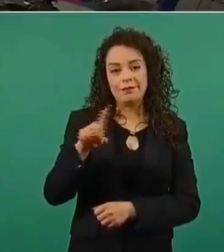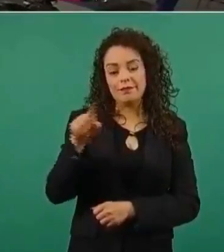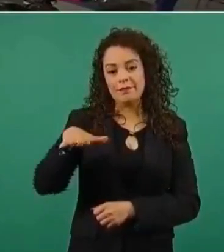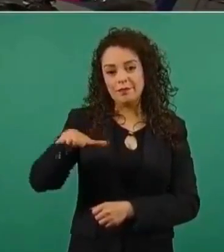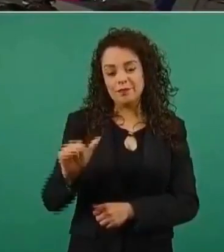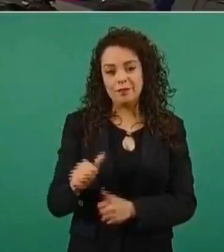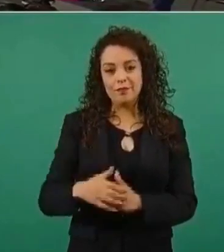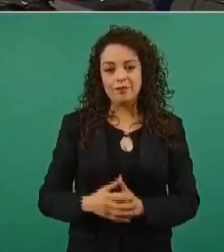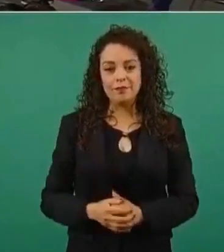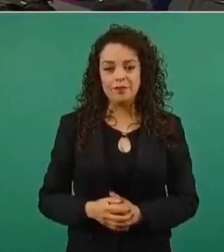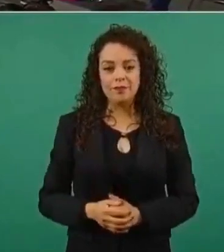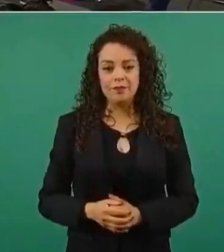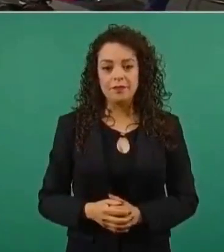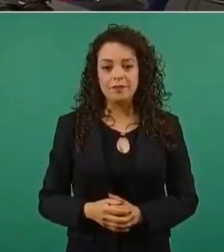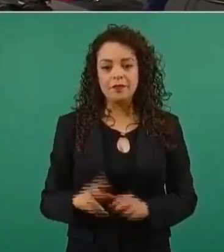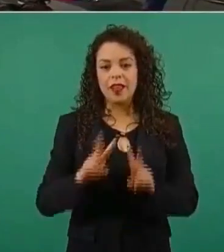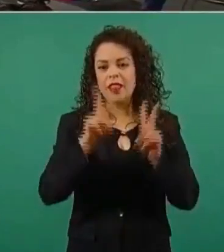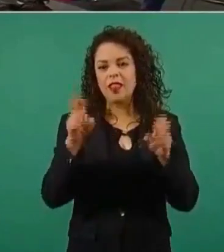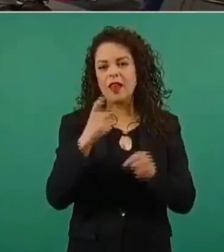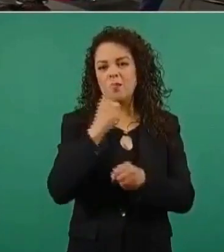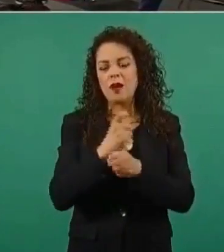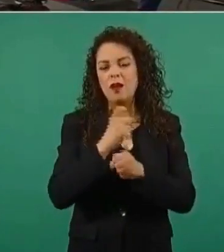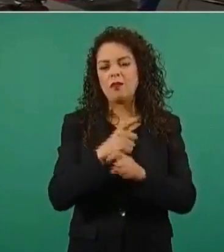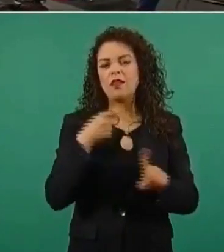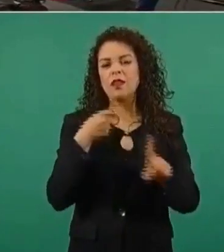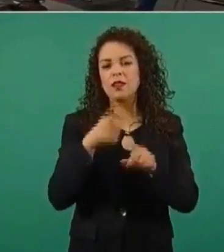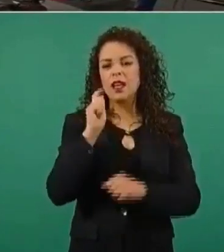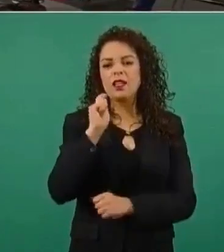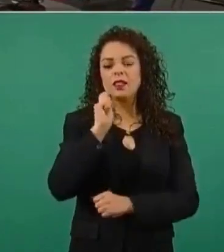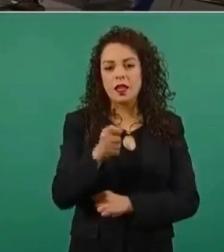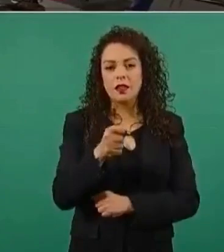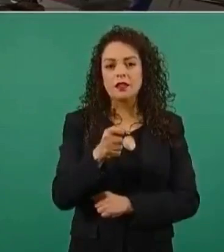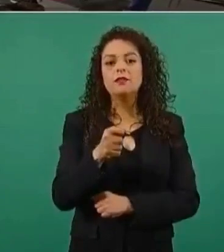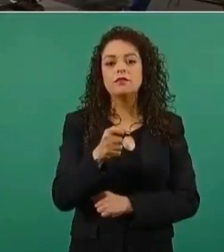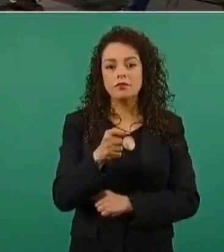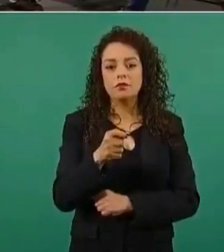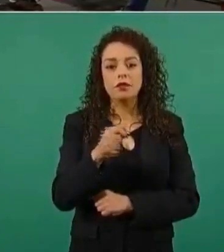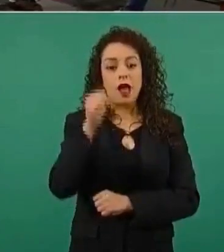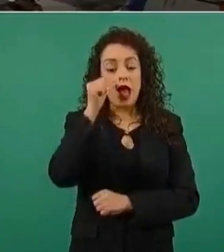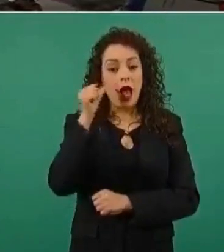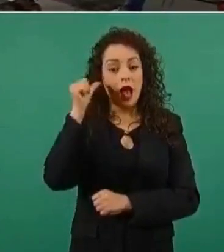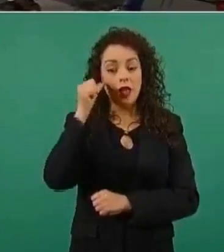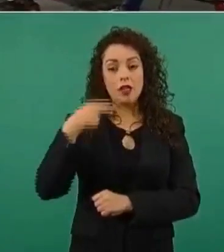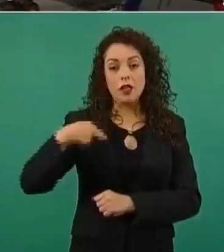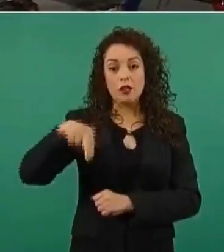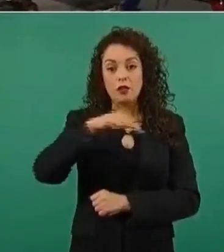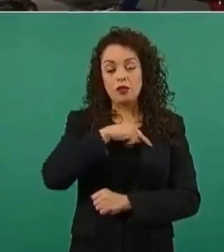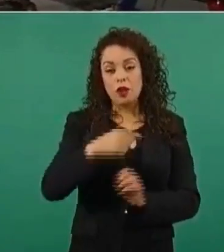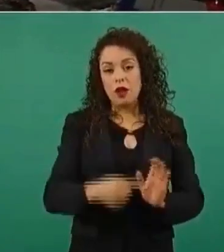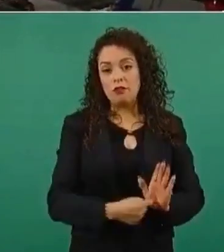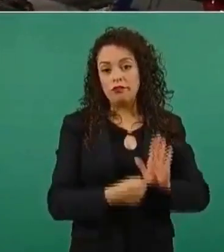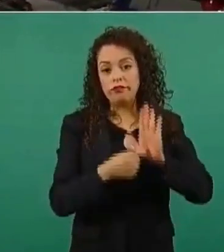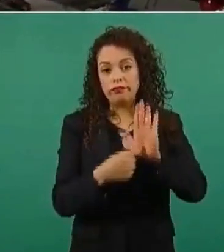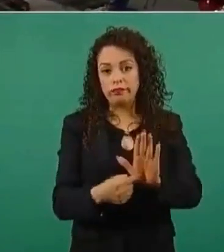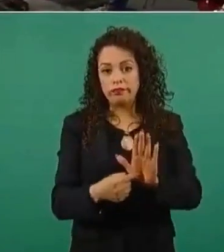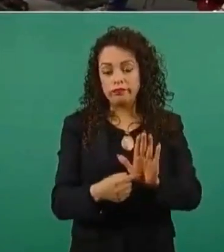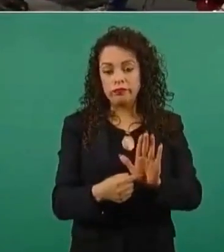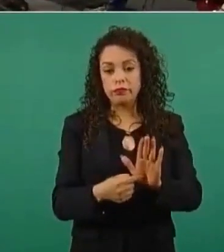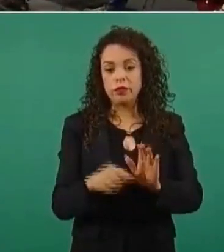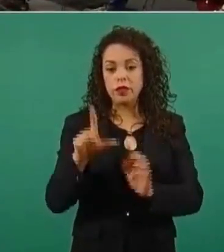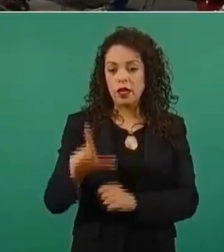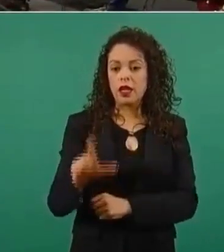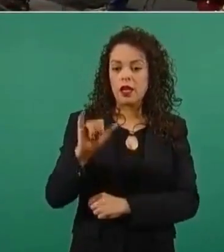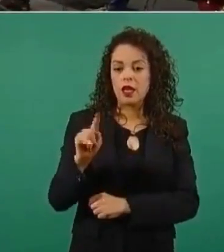Presidente, el primer tema sería sobre un reportaje que publicamos el día de ayer, que es el litio en México,